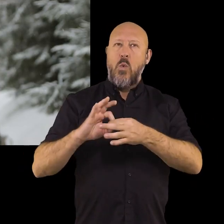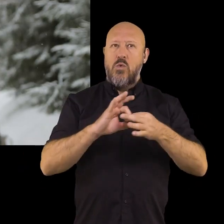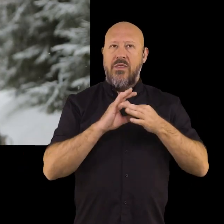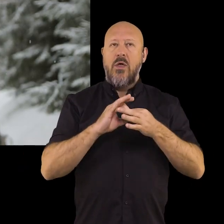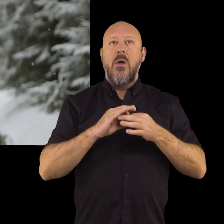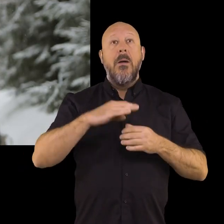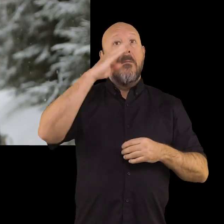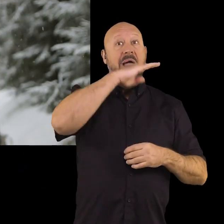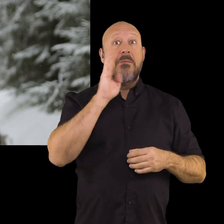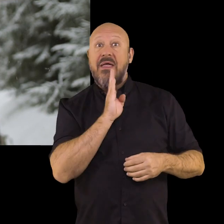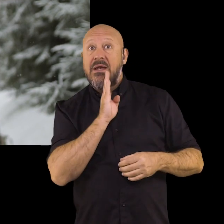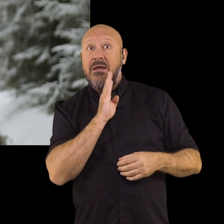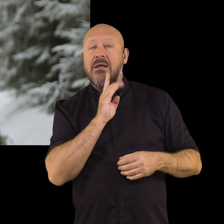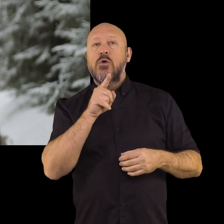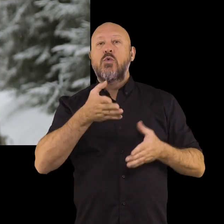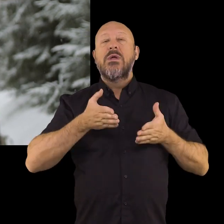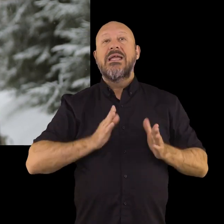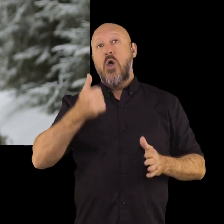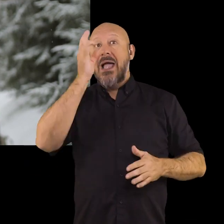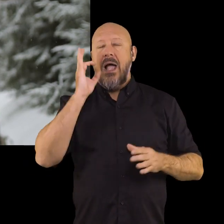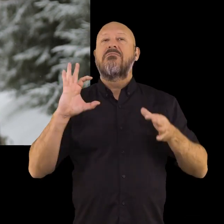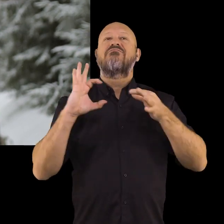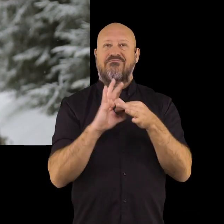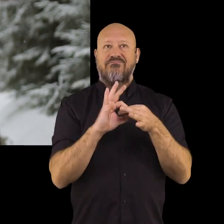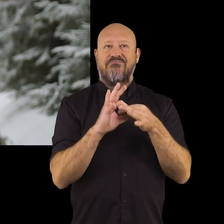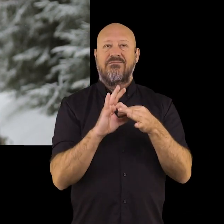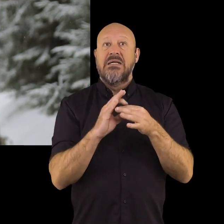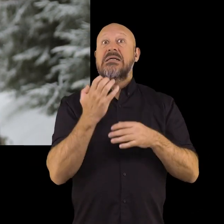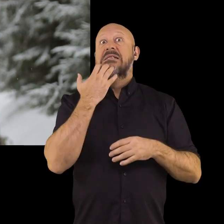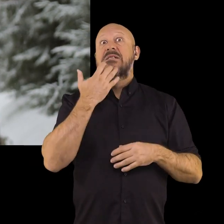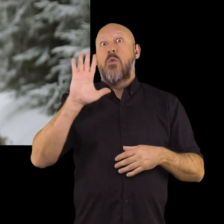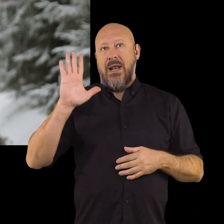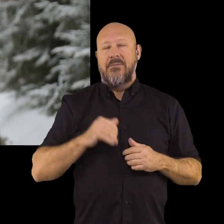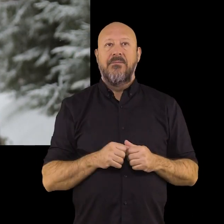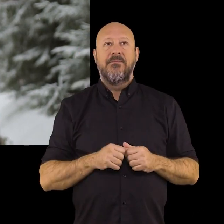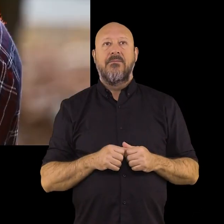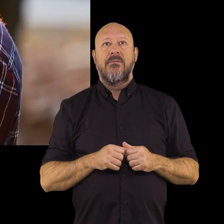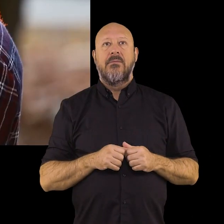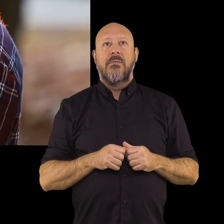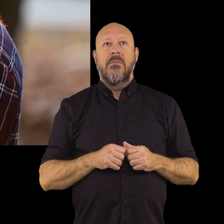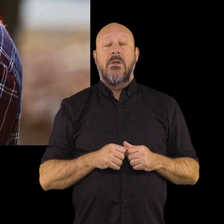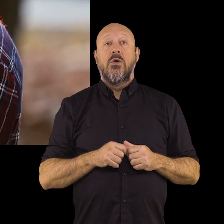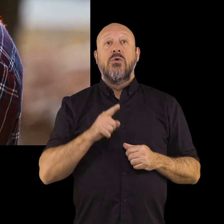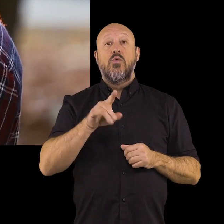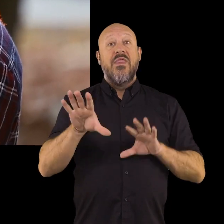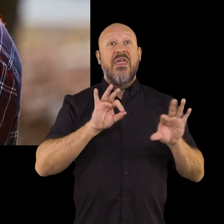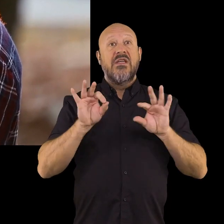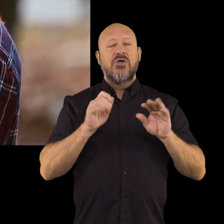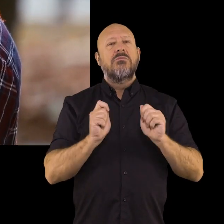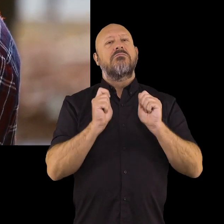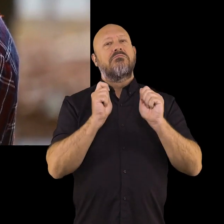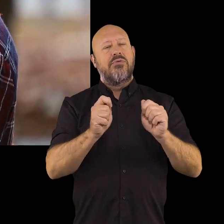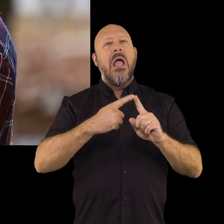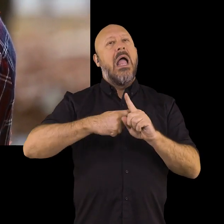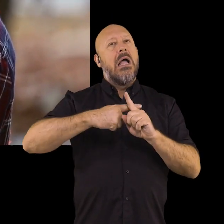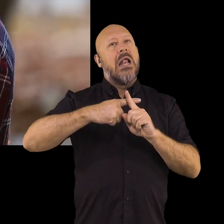fuerte y unido con el padre o madre de tu hijo o hija, si lo hubiera. Delega gradualmente la